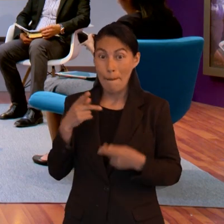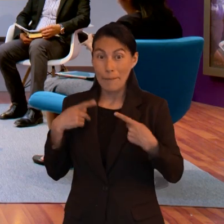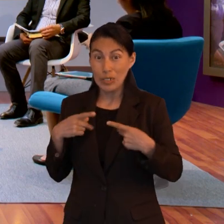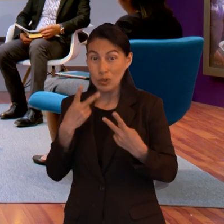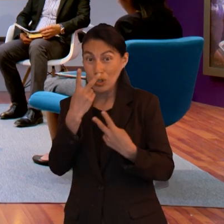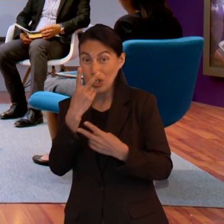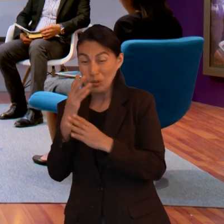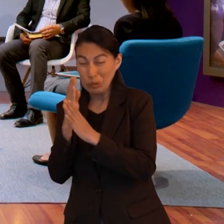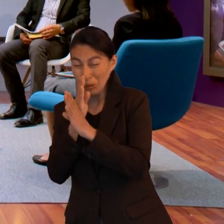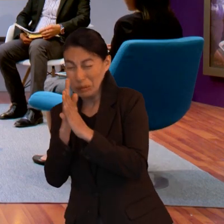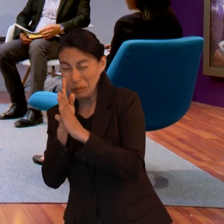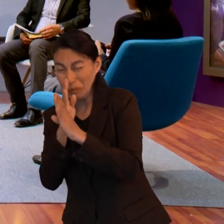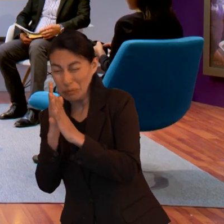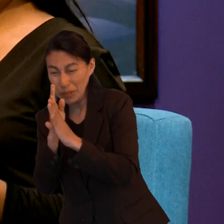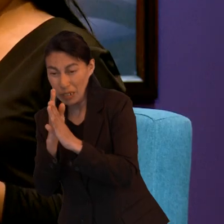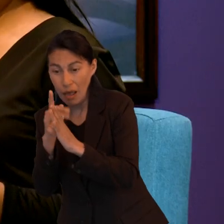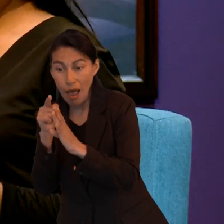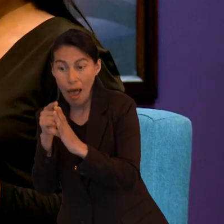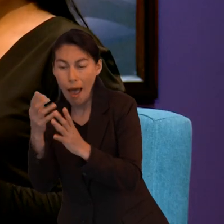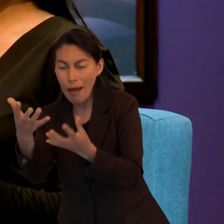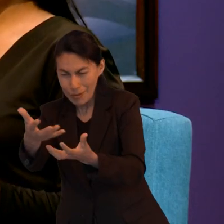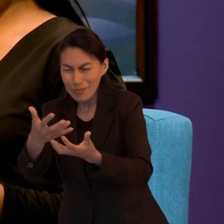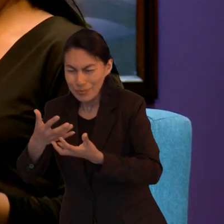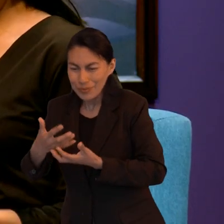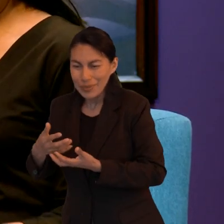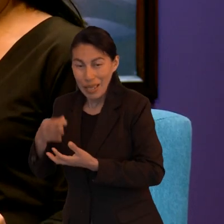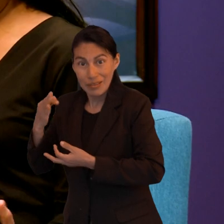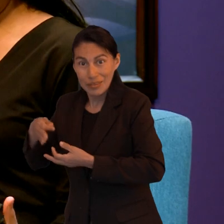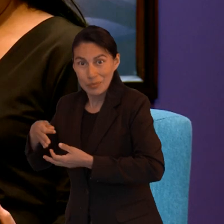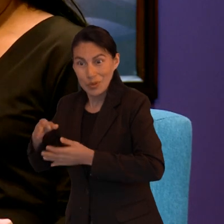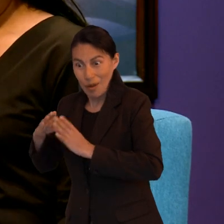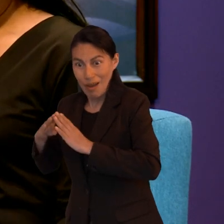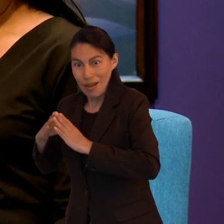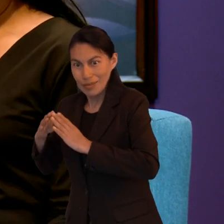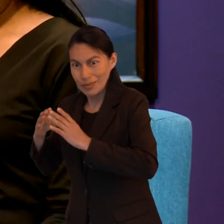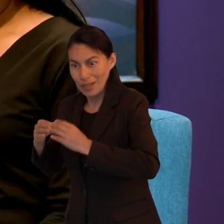habiendo recibido a los espías en paz y es muy interesante porque